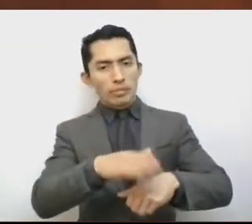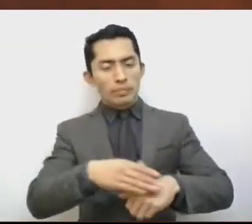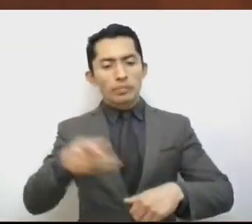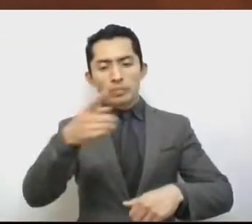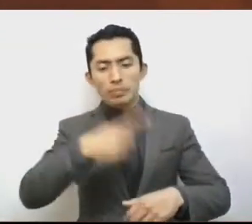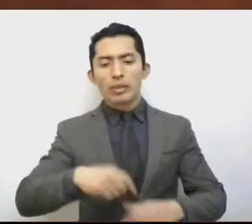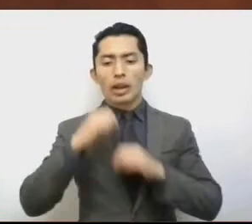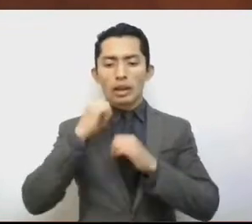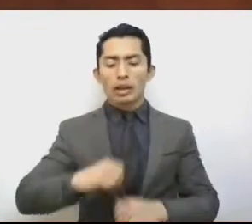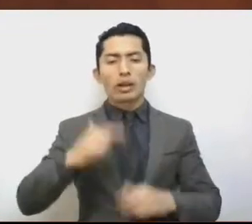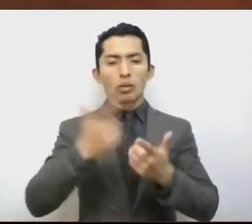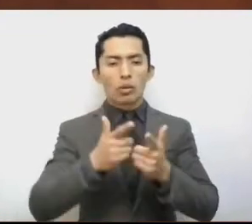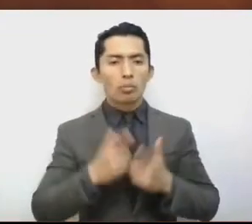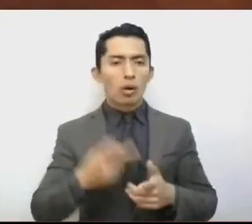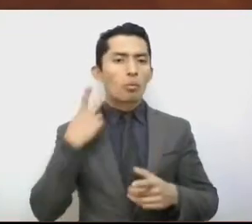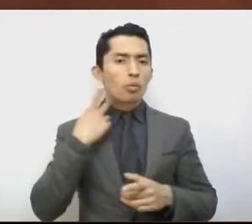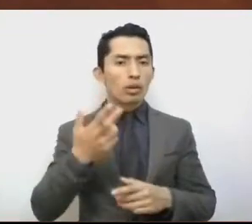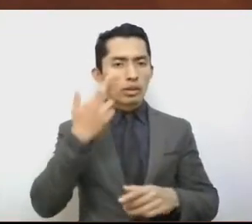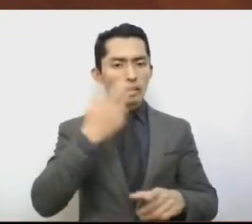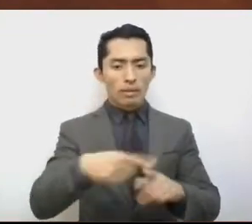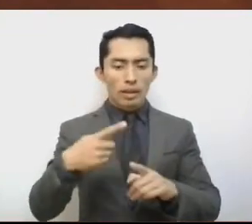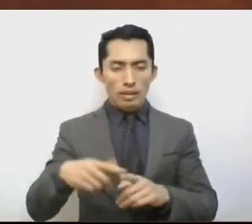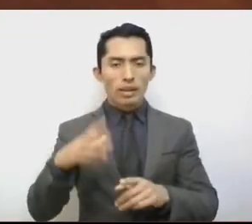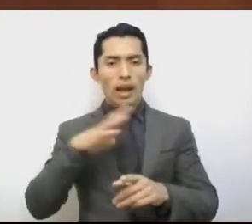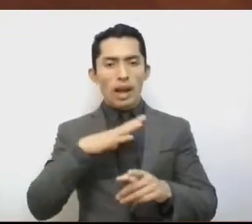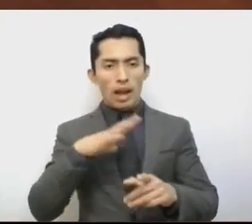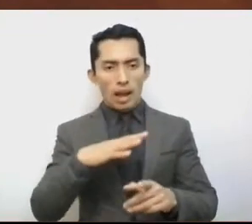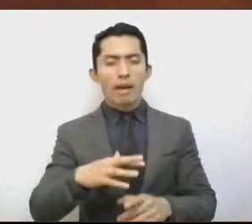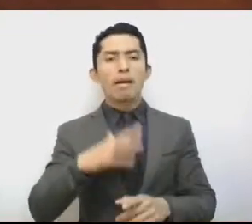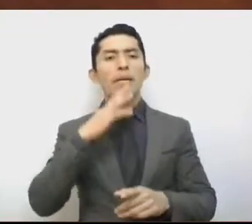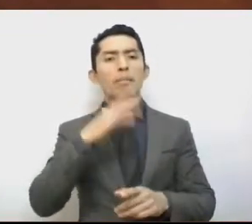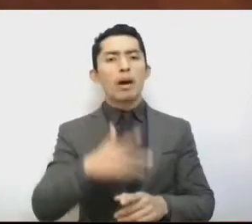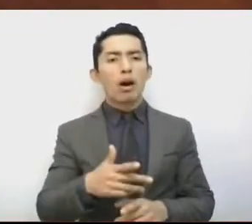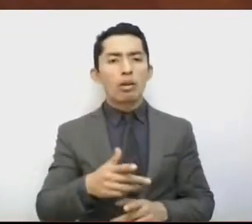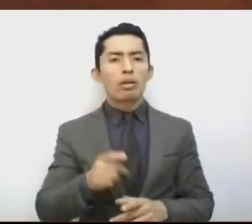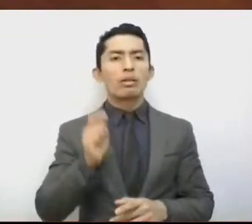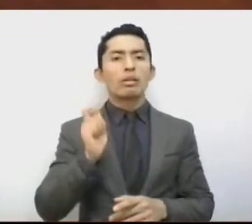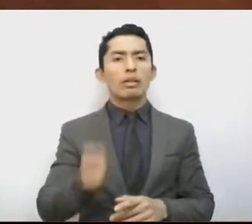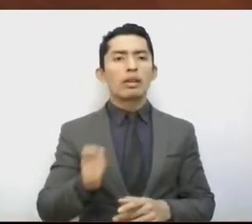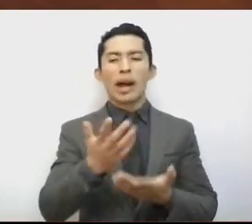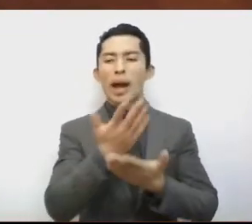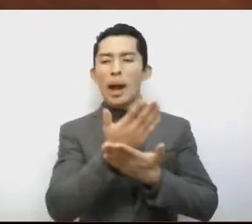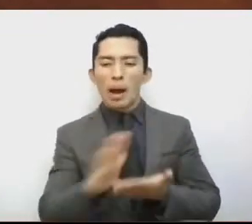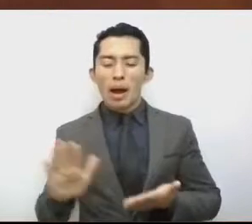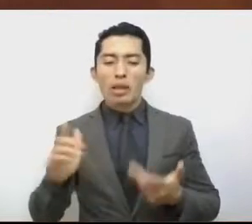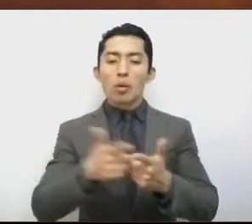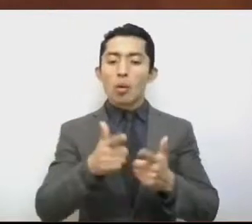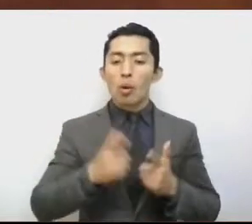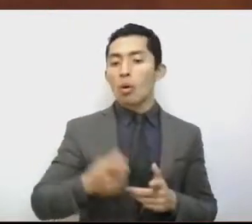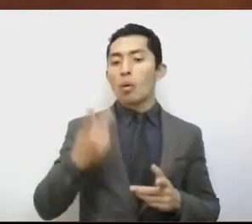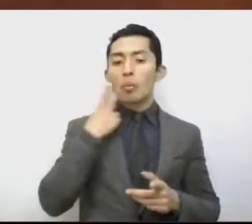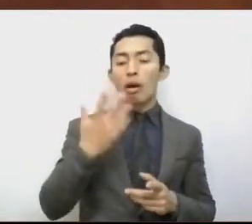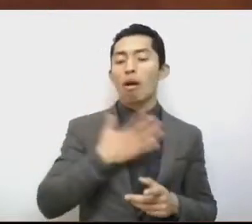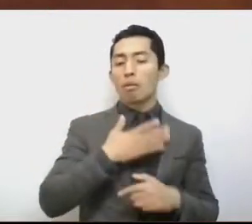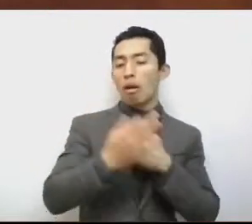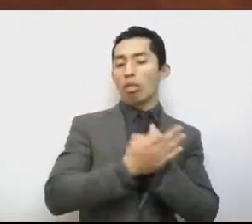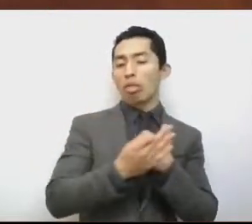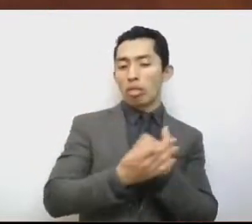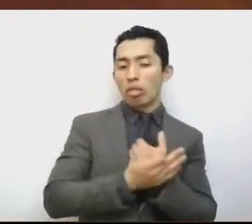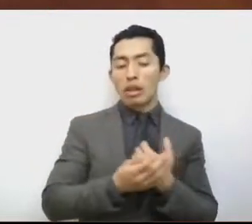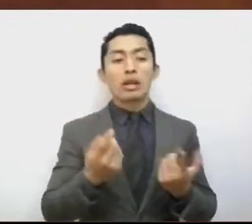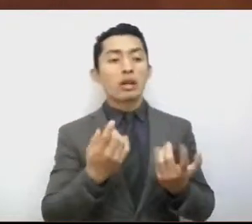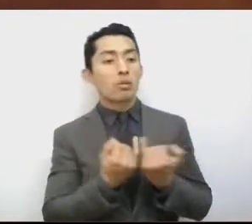fuerzas políticas representadas a que hagamos a un lado los intereses de grupo y privilegiemos